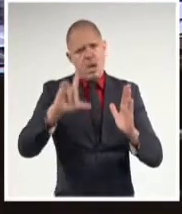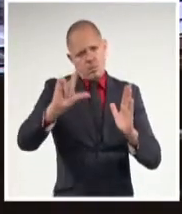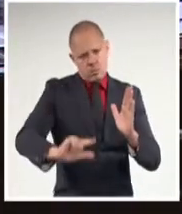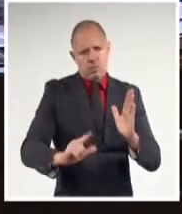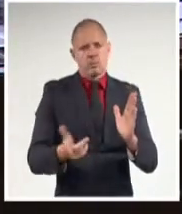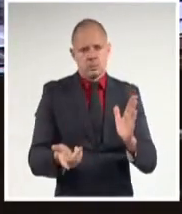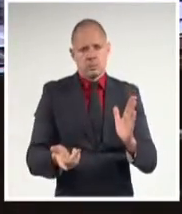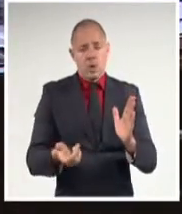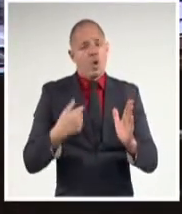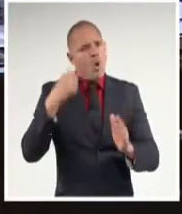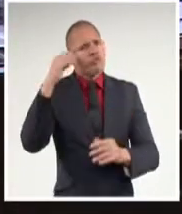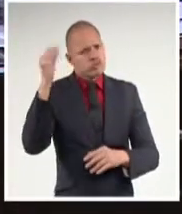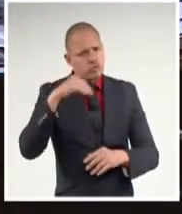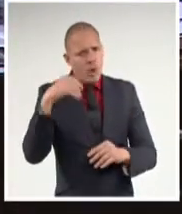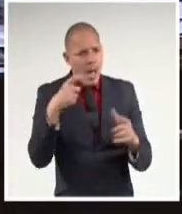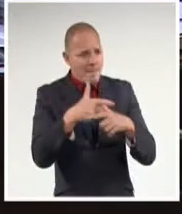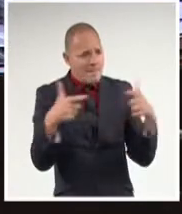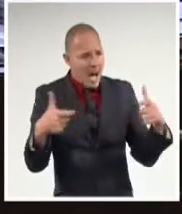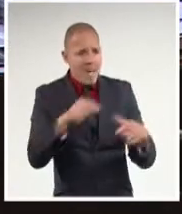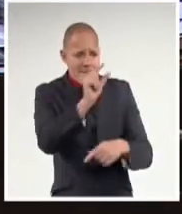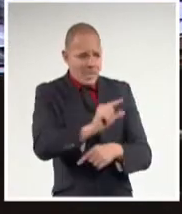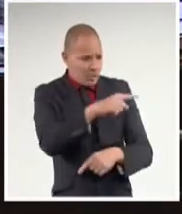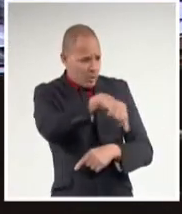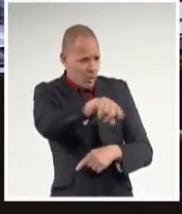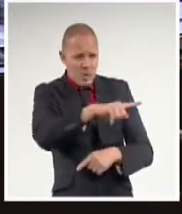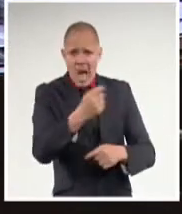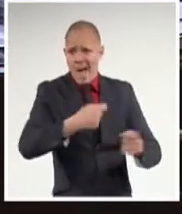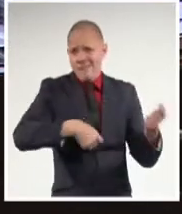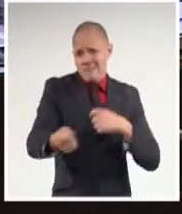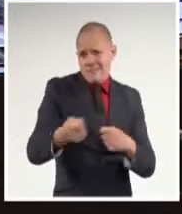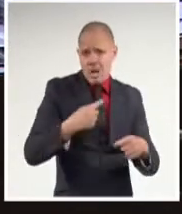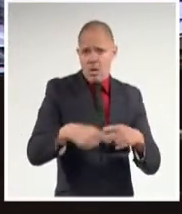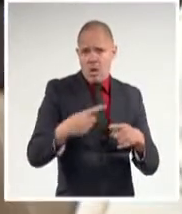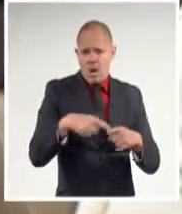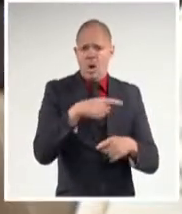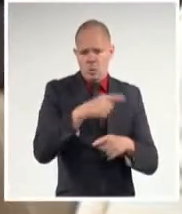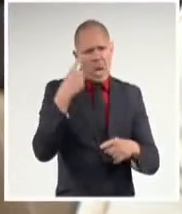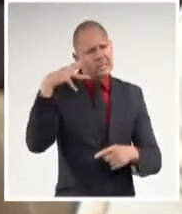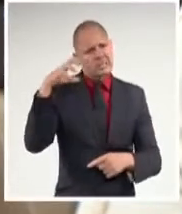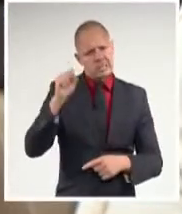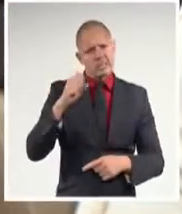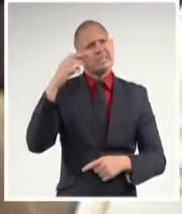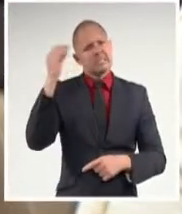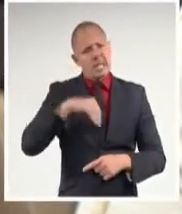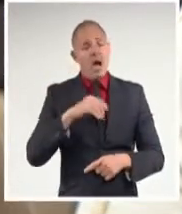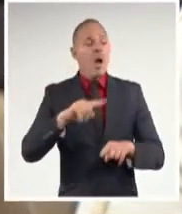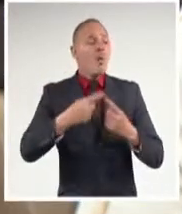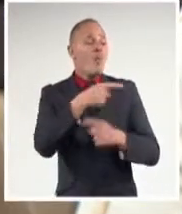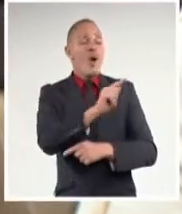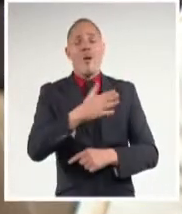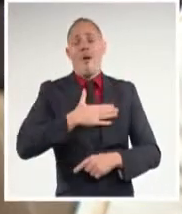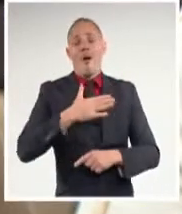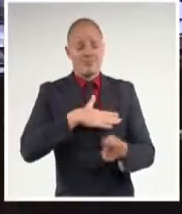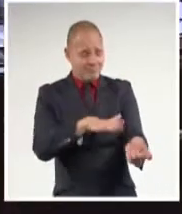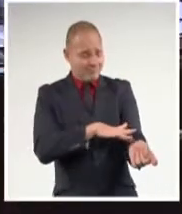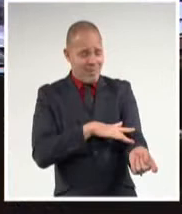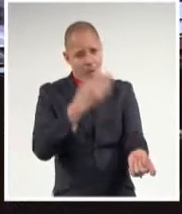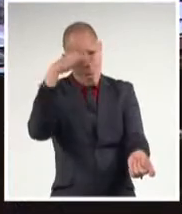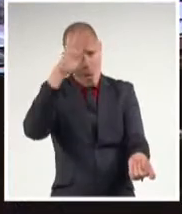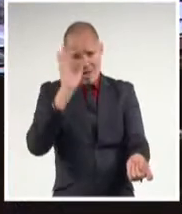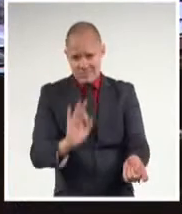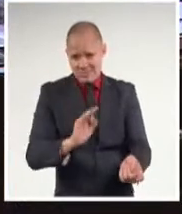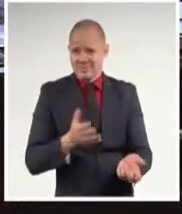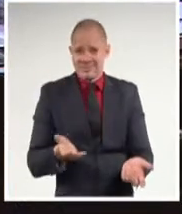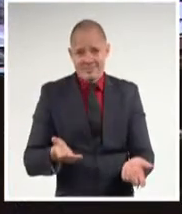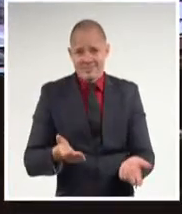productores y la mayoría de los comercializadores, sin llevarlos a irrentabilidad, lo van a entender porque son parte de este pueblo. Y la otra es